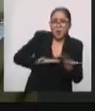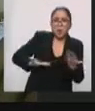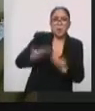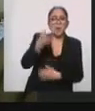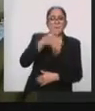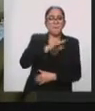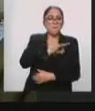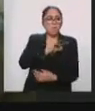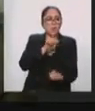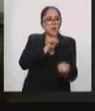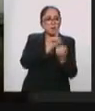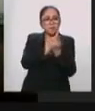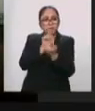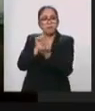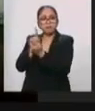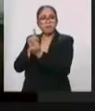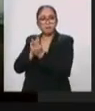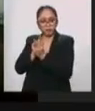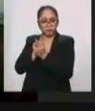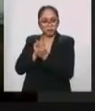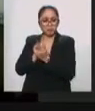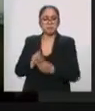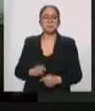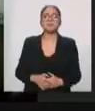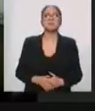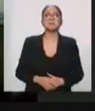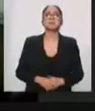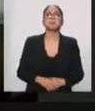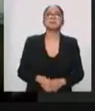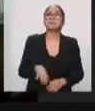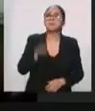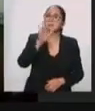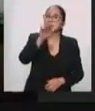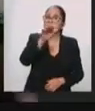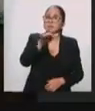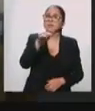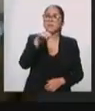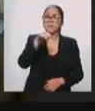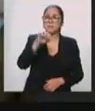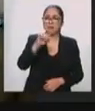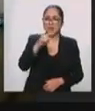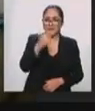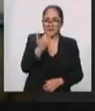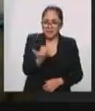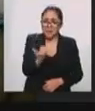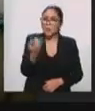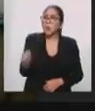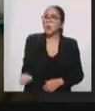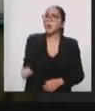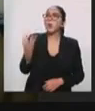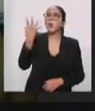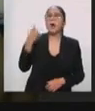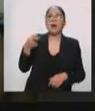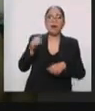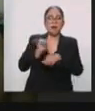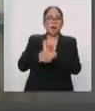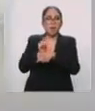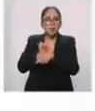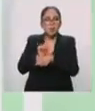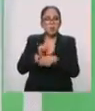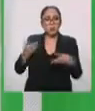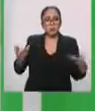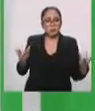más cerca de ellos que nunca. Claro, y en ese sentido, Magui, ¿cuántos actores van a estar con ustedes